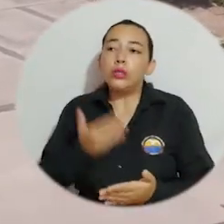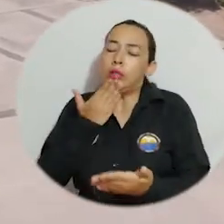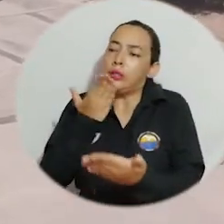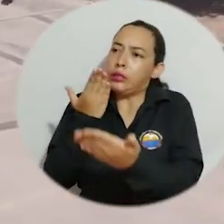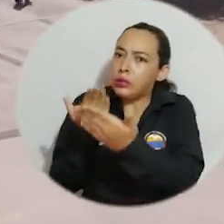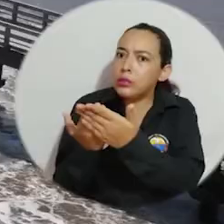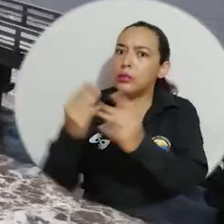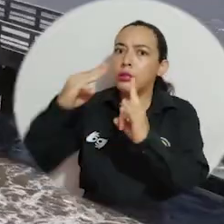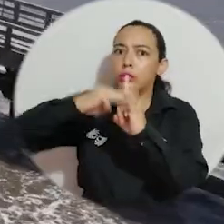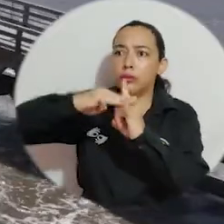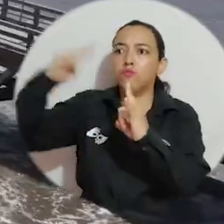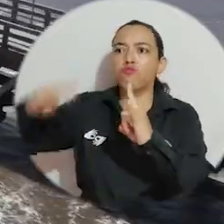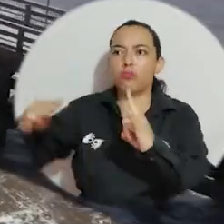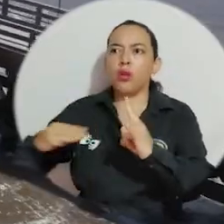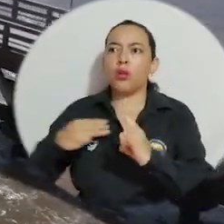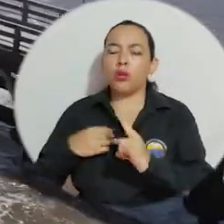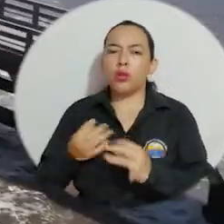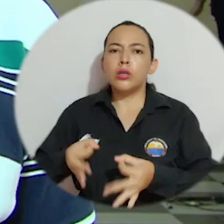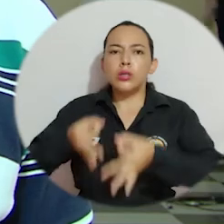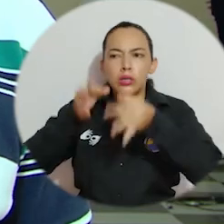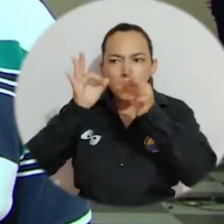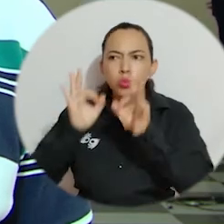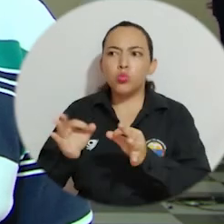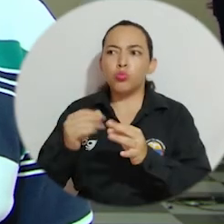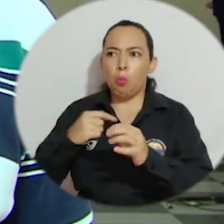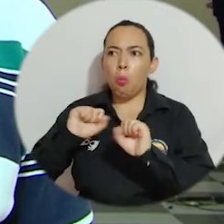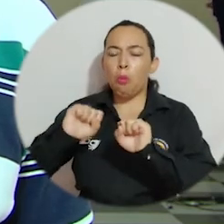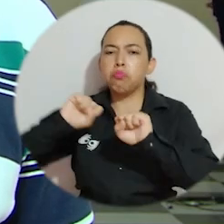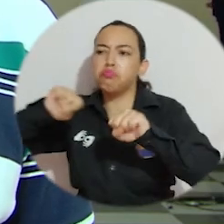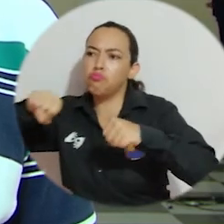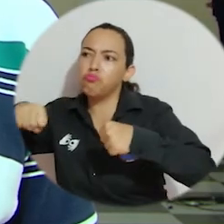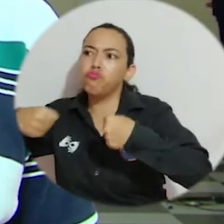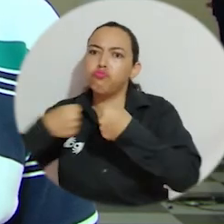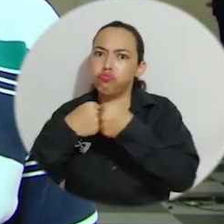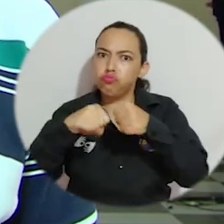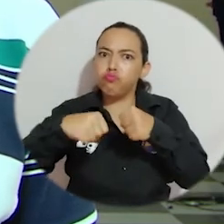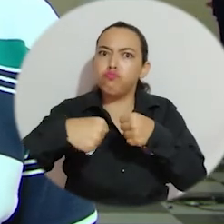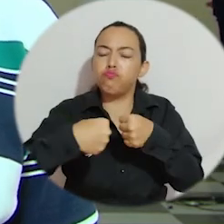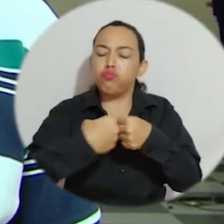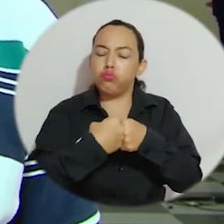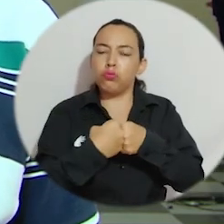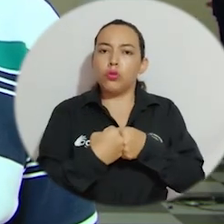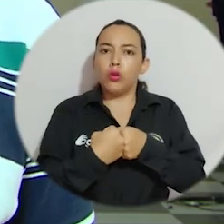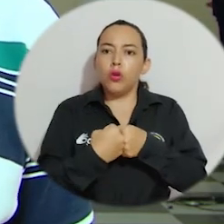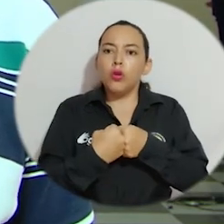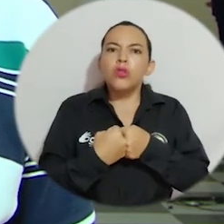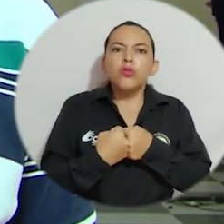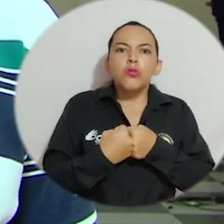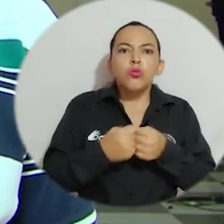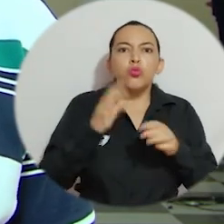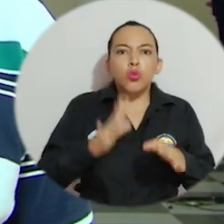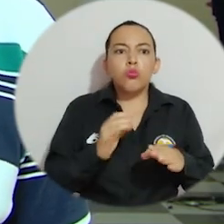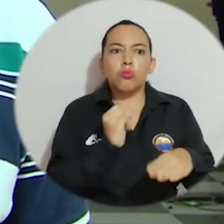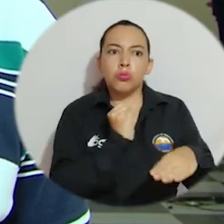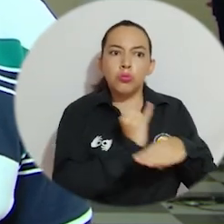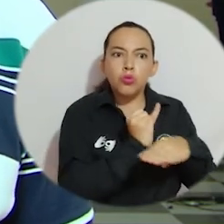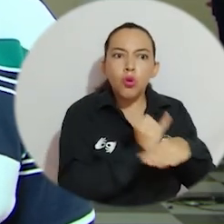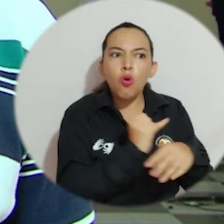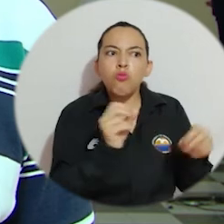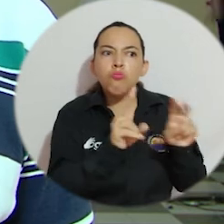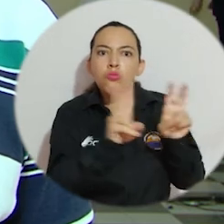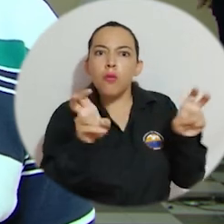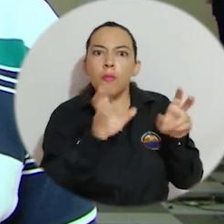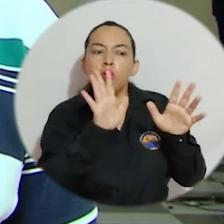agradecido con la Universidad de Magdalena porque estamos seguros que vamos a tener vínculos muy importantes para fortalecer